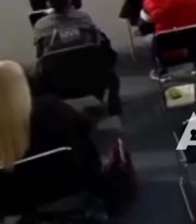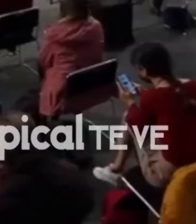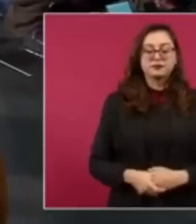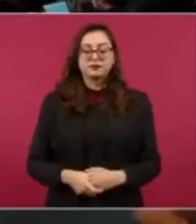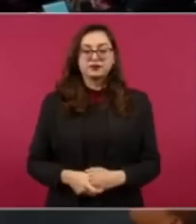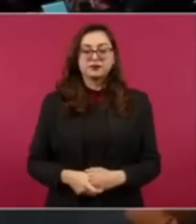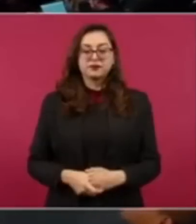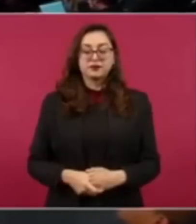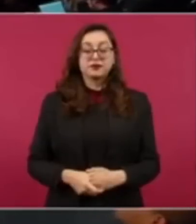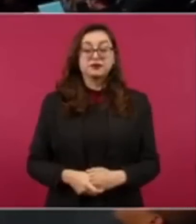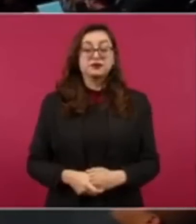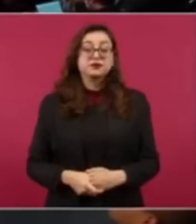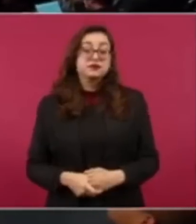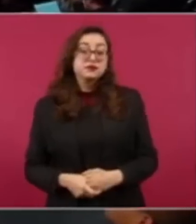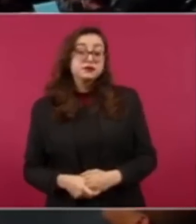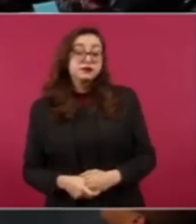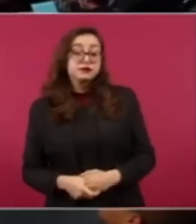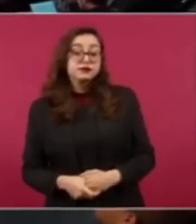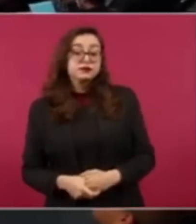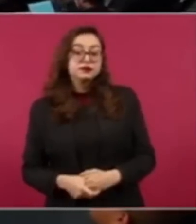Sobre...